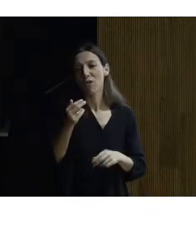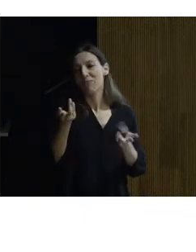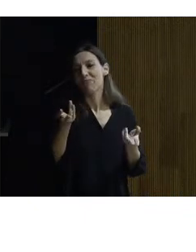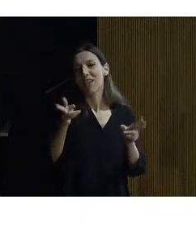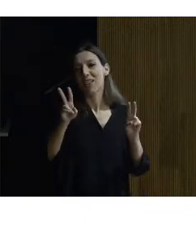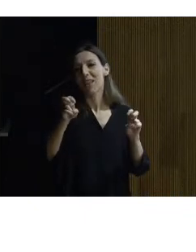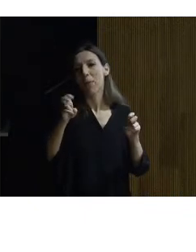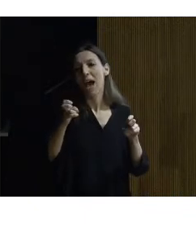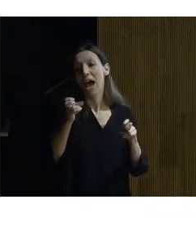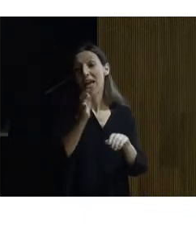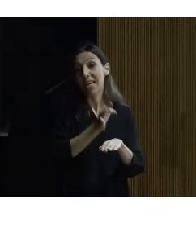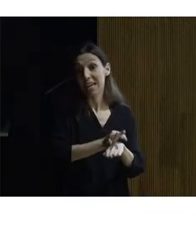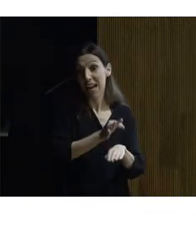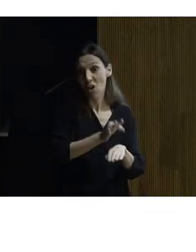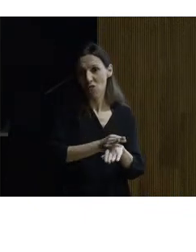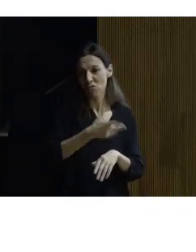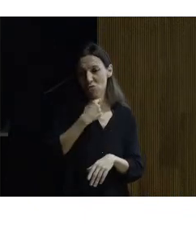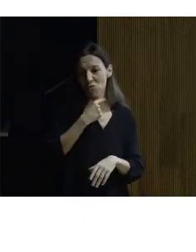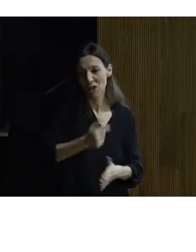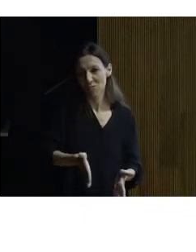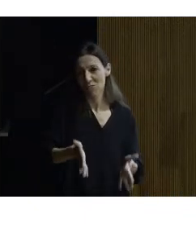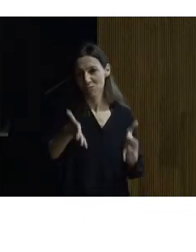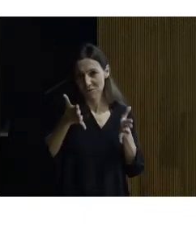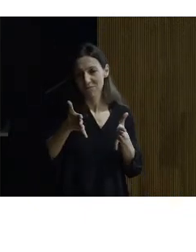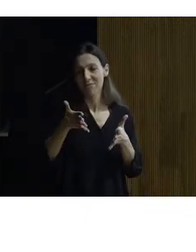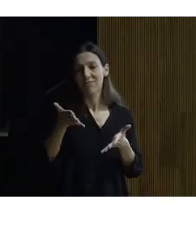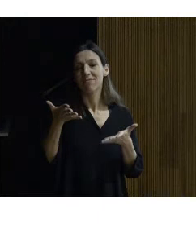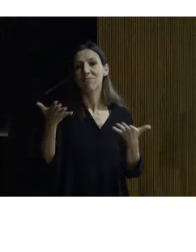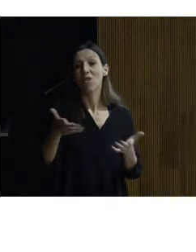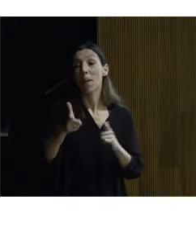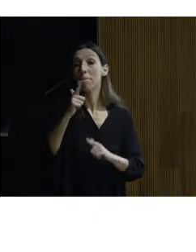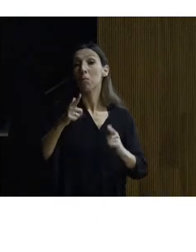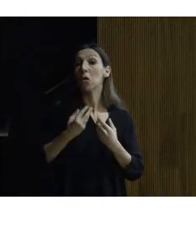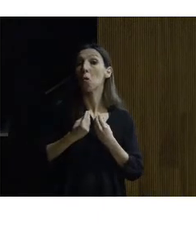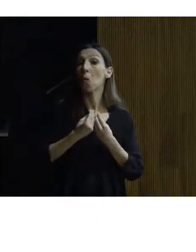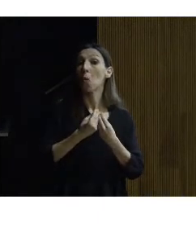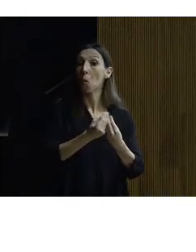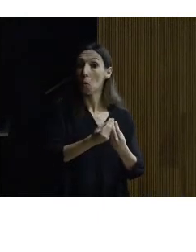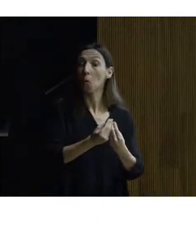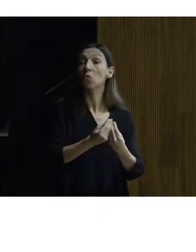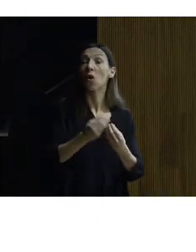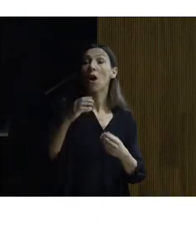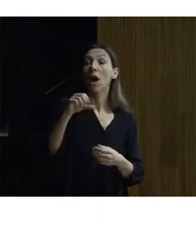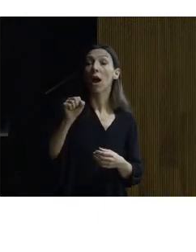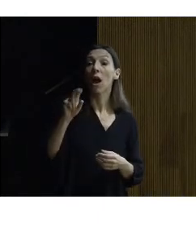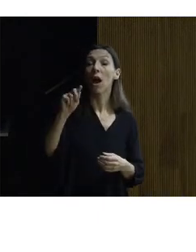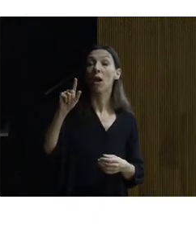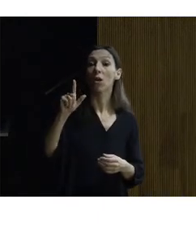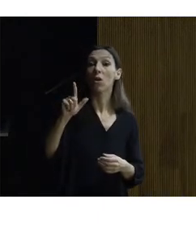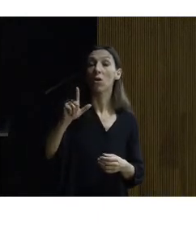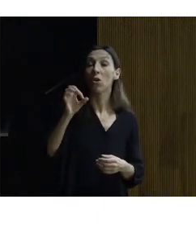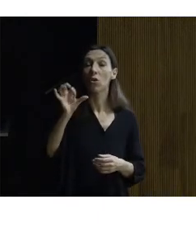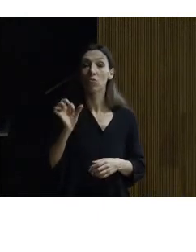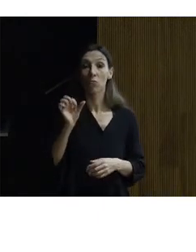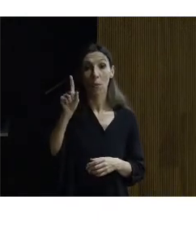bueno pues él viajó con Carlos I de España y V de Alemania a Yuste